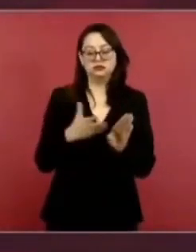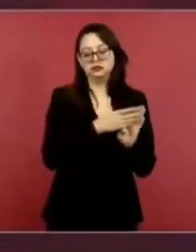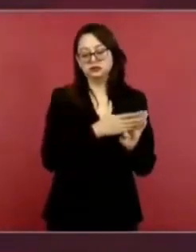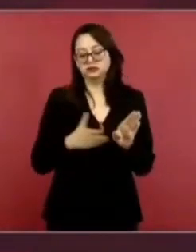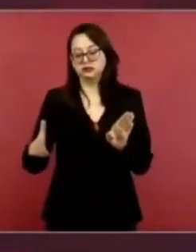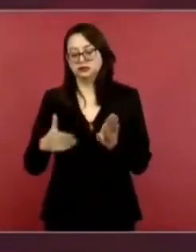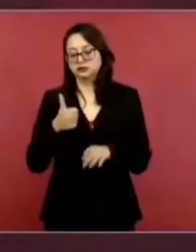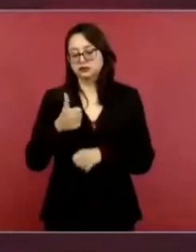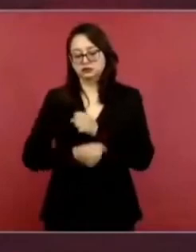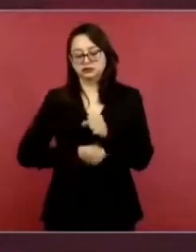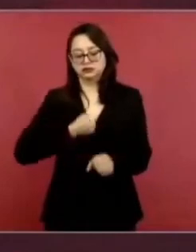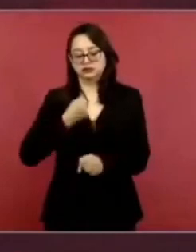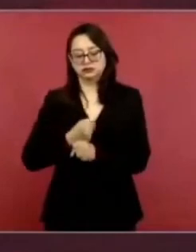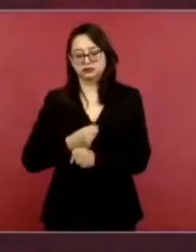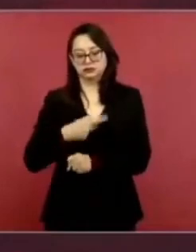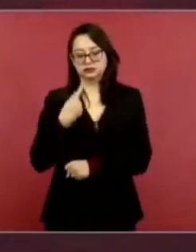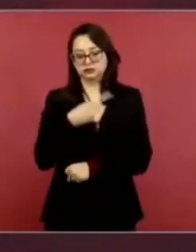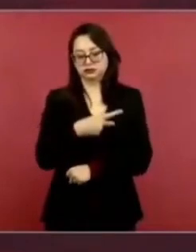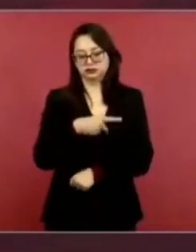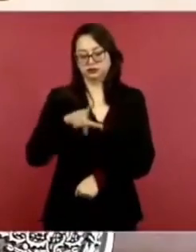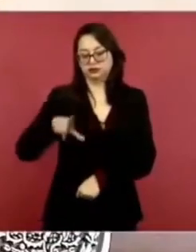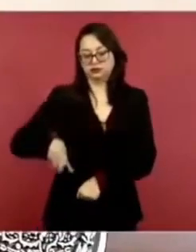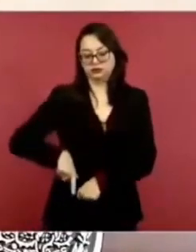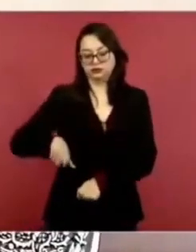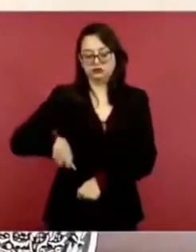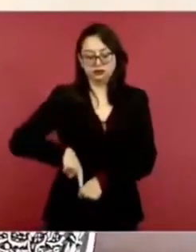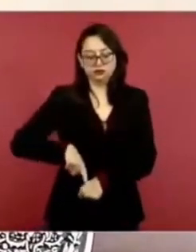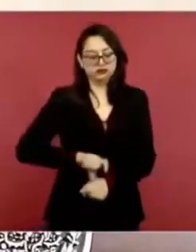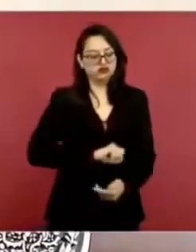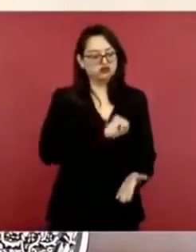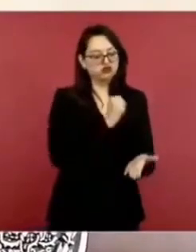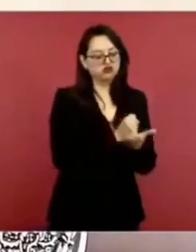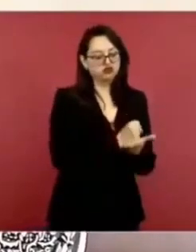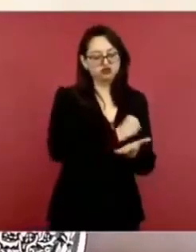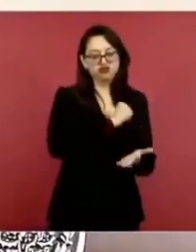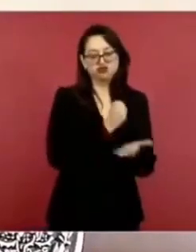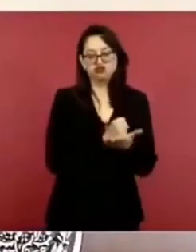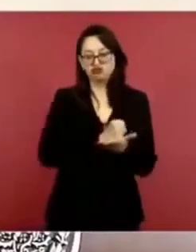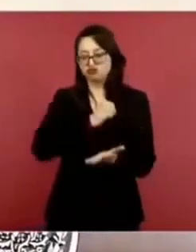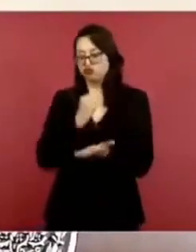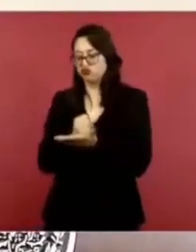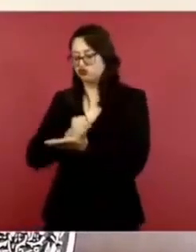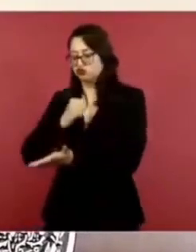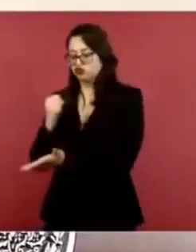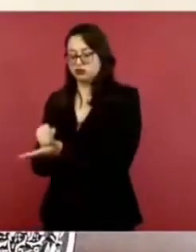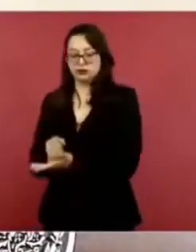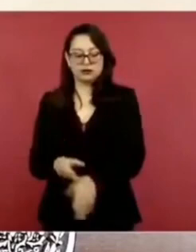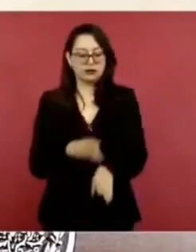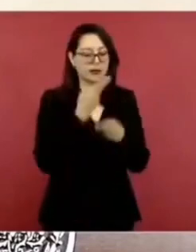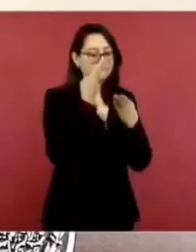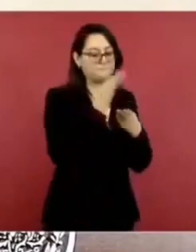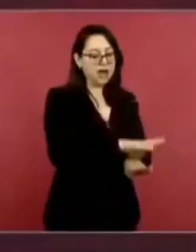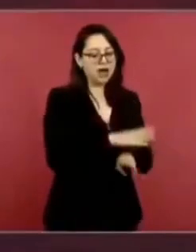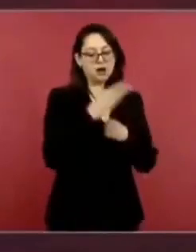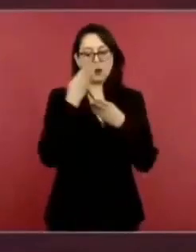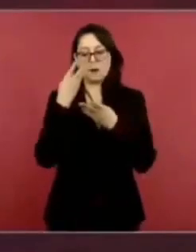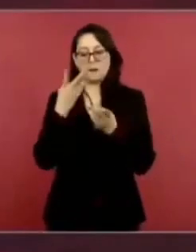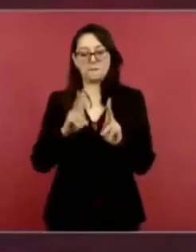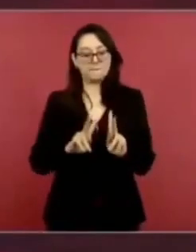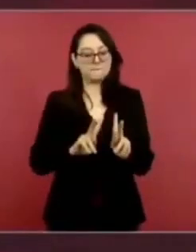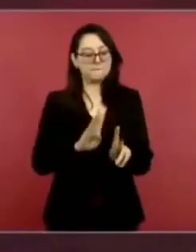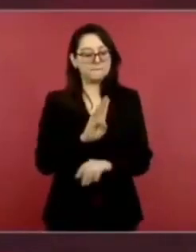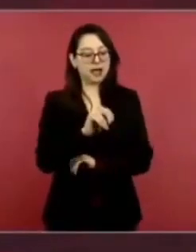la venta de Banamex a